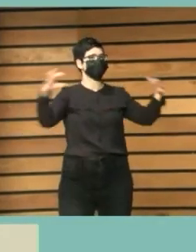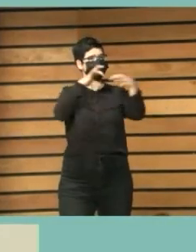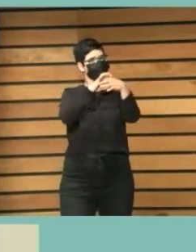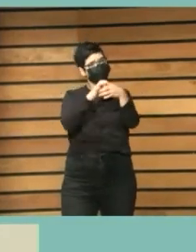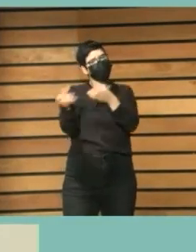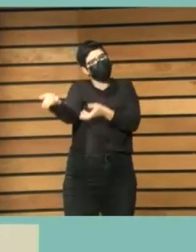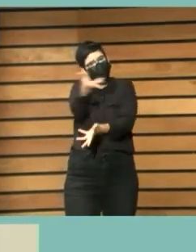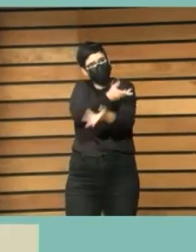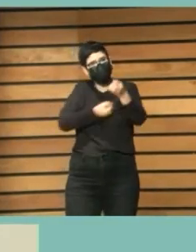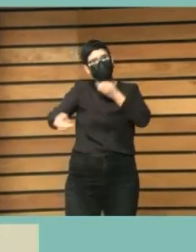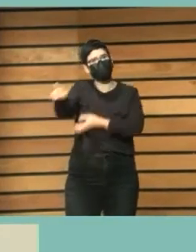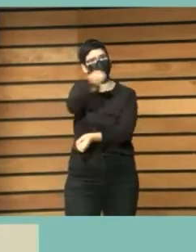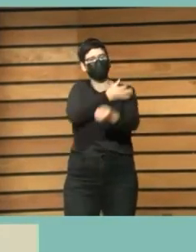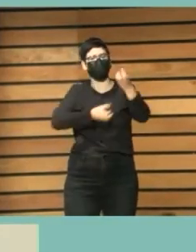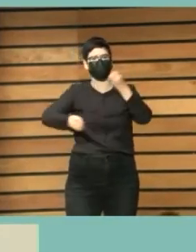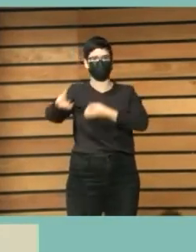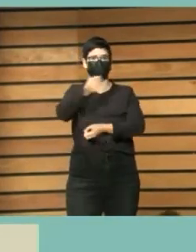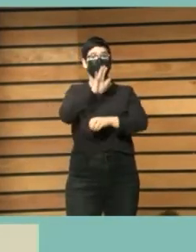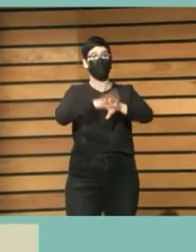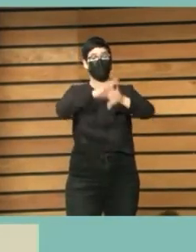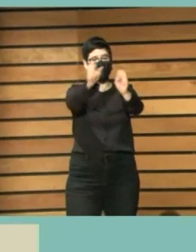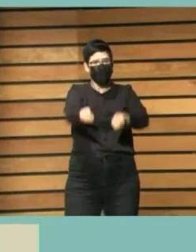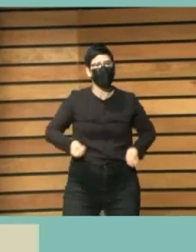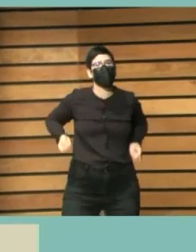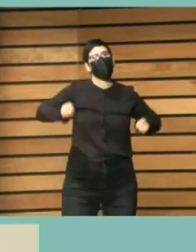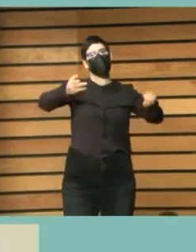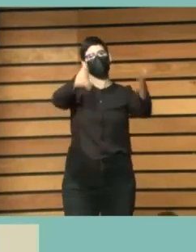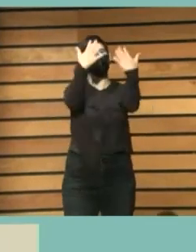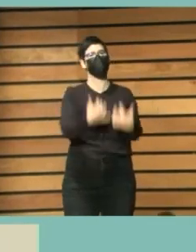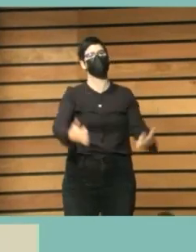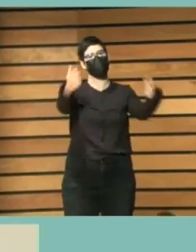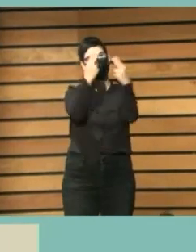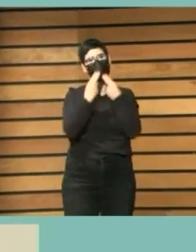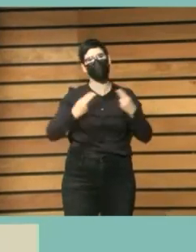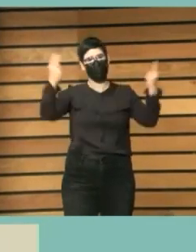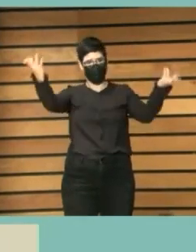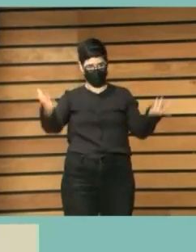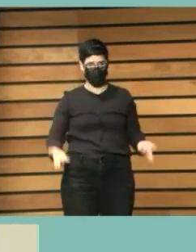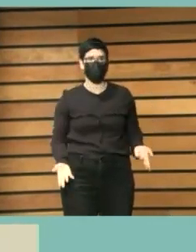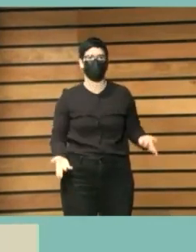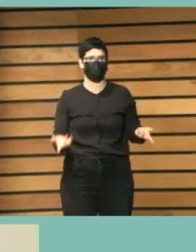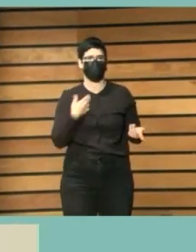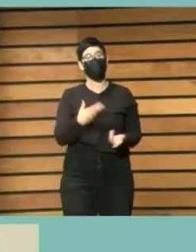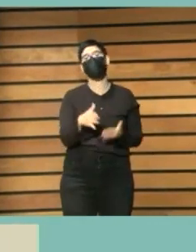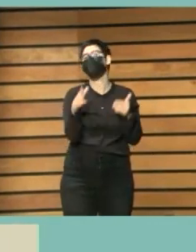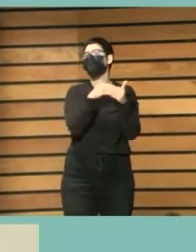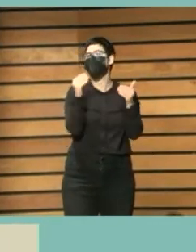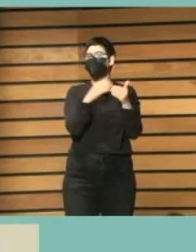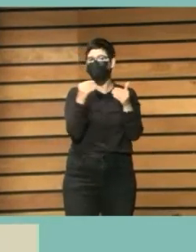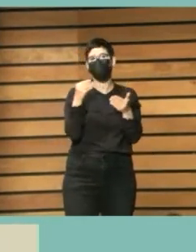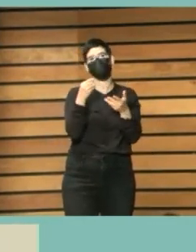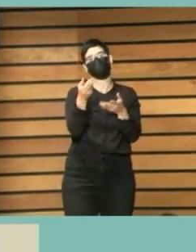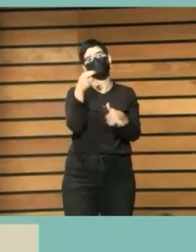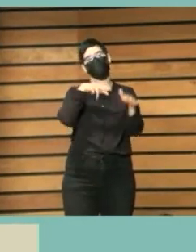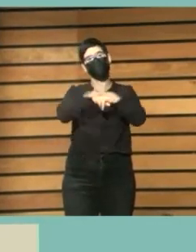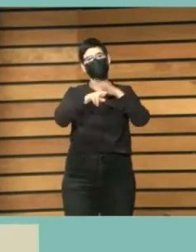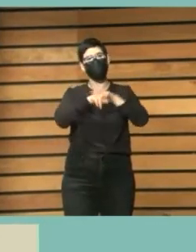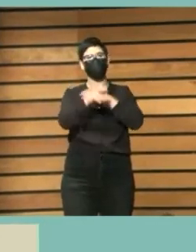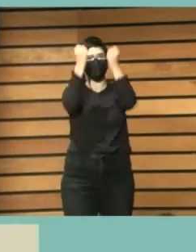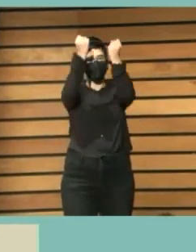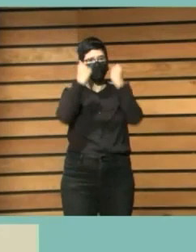hacemos en unos sitios y otros para poder colaborar y optimizar recursos de las instituciones públicas. Gracias.